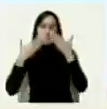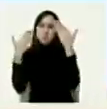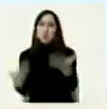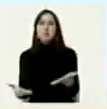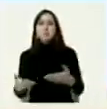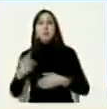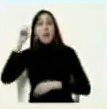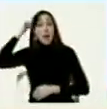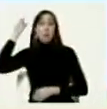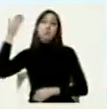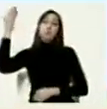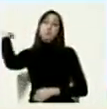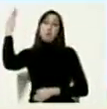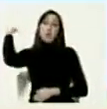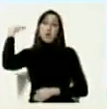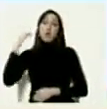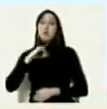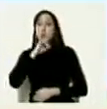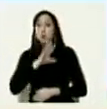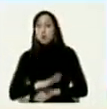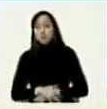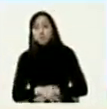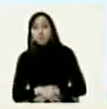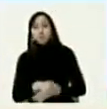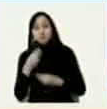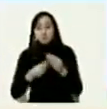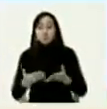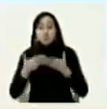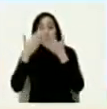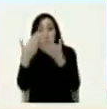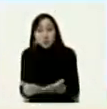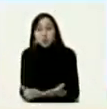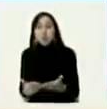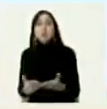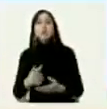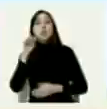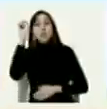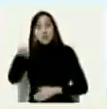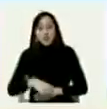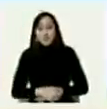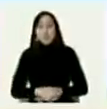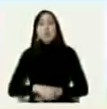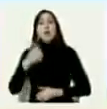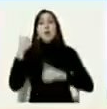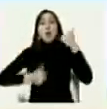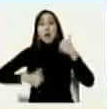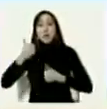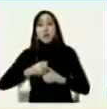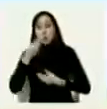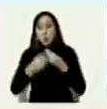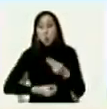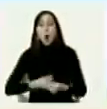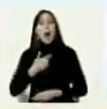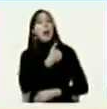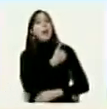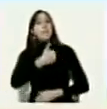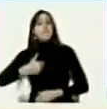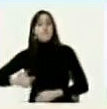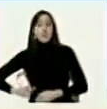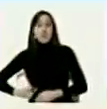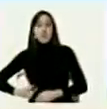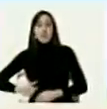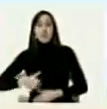recuerden ustedes dando todas las garantías y luego fueron los candidatos presidenciales que